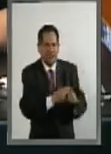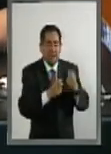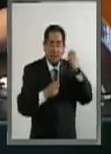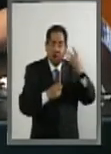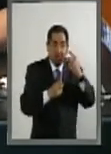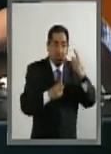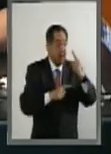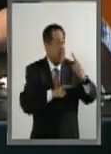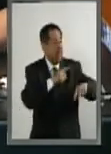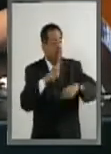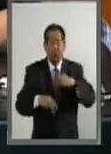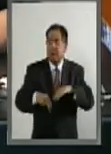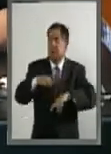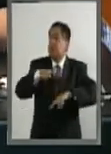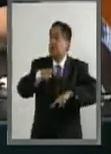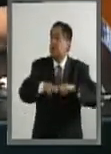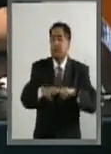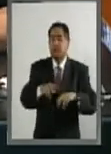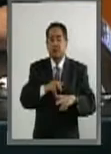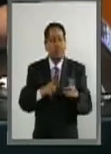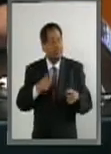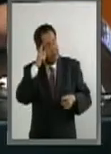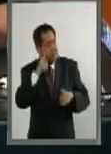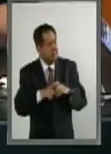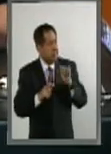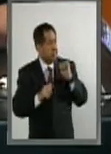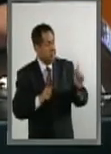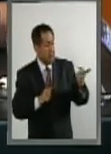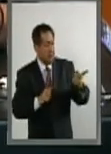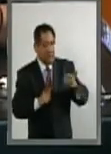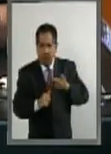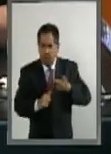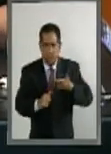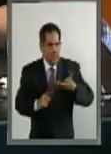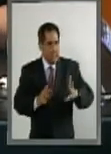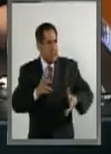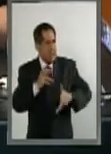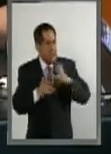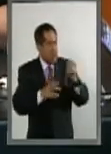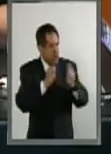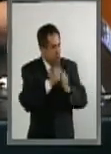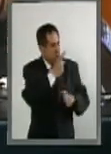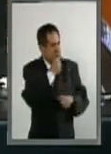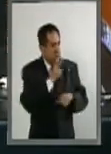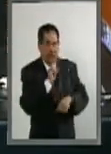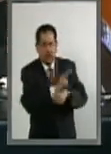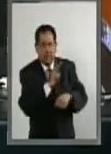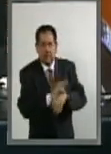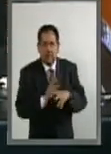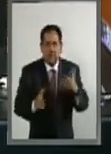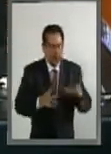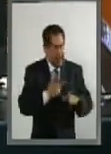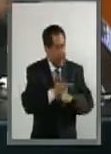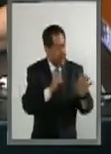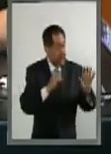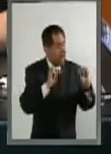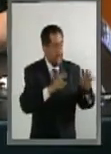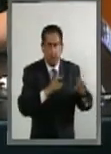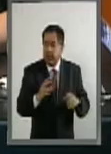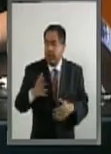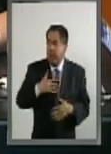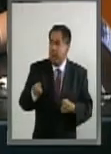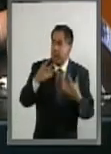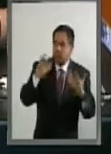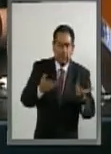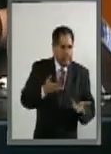y cuando llegaron al ayuntamiento dijeron que Crenos tiene que pagar con su policía y con las rutas libres para que